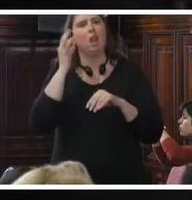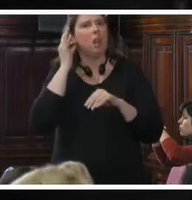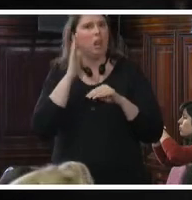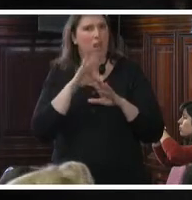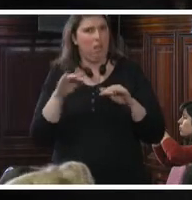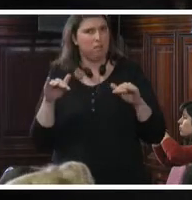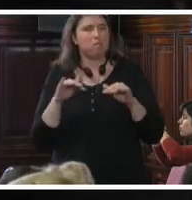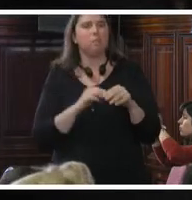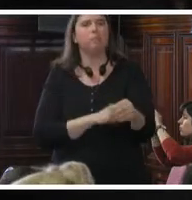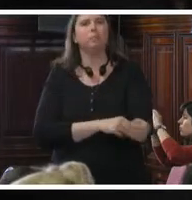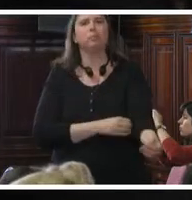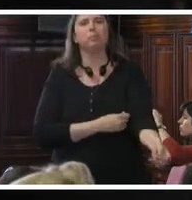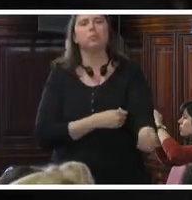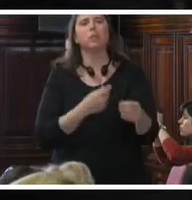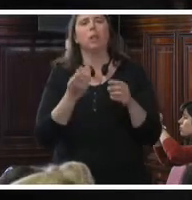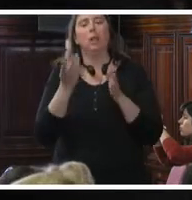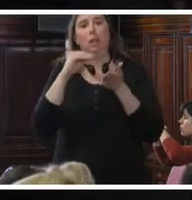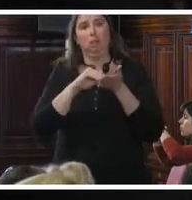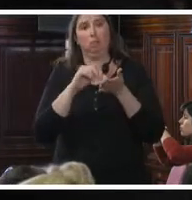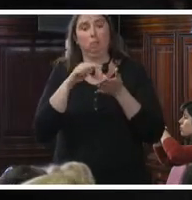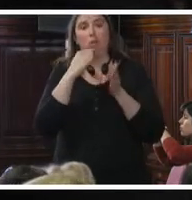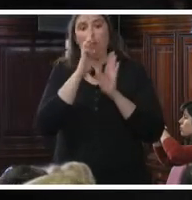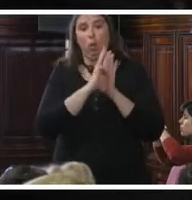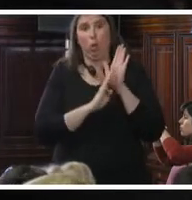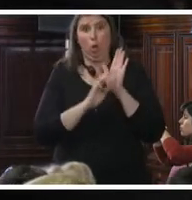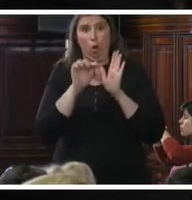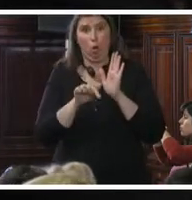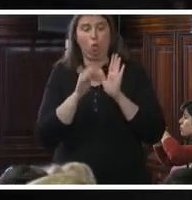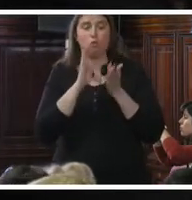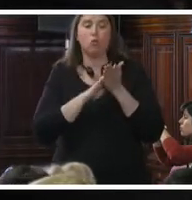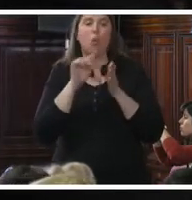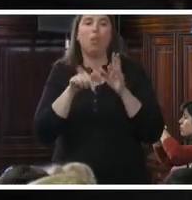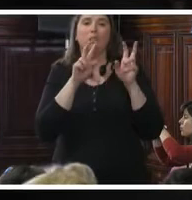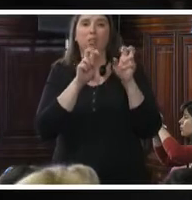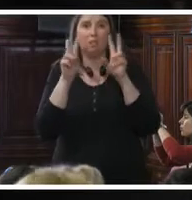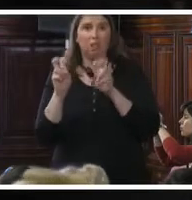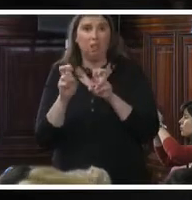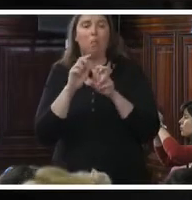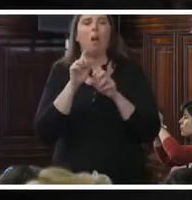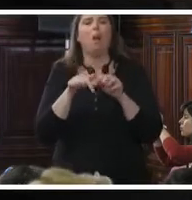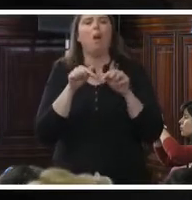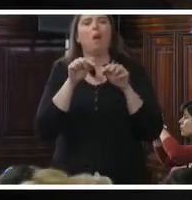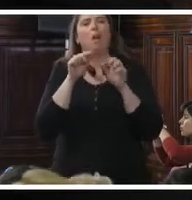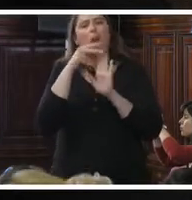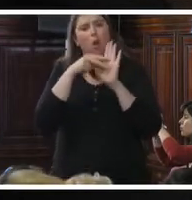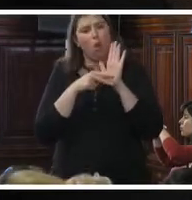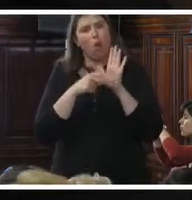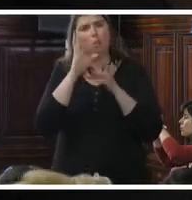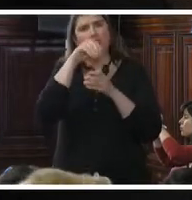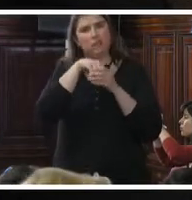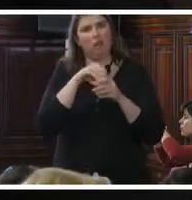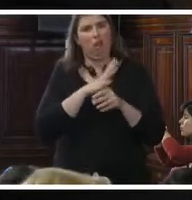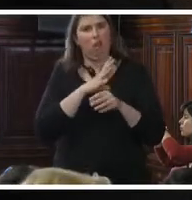A pesar de la amplia ratificación del protocolo de Palermo sobre el tema y el subsecuente ajuste de los marcos normativos internos,